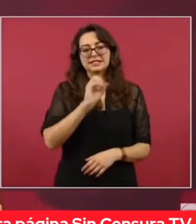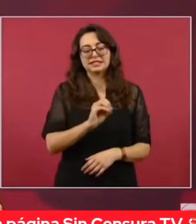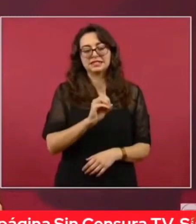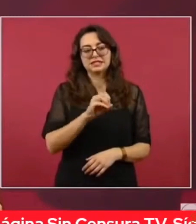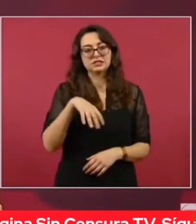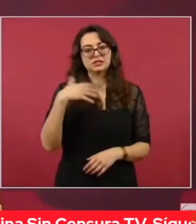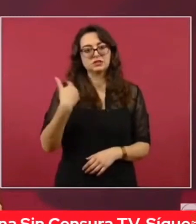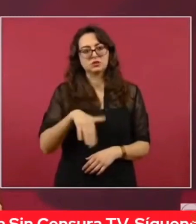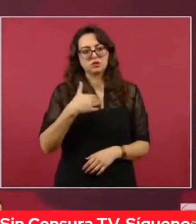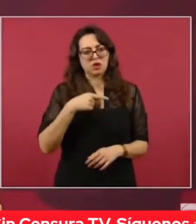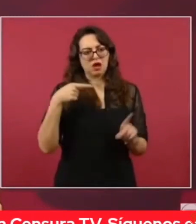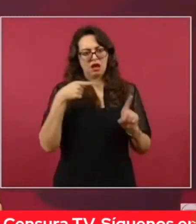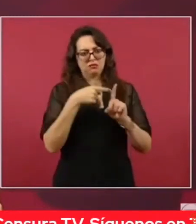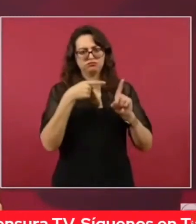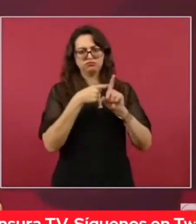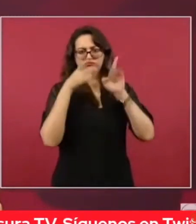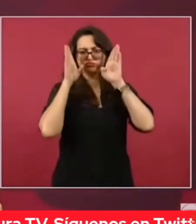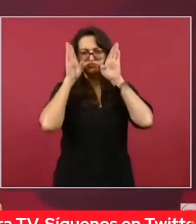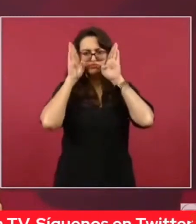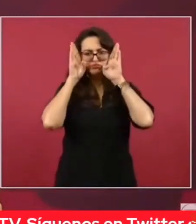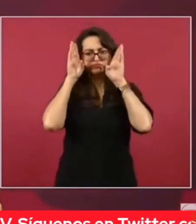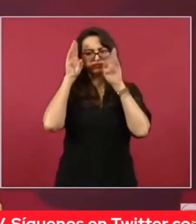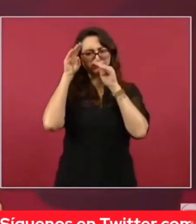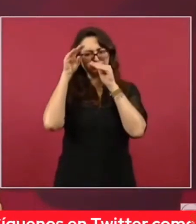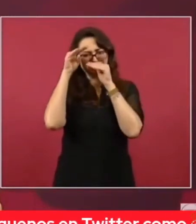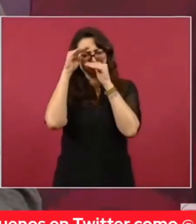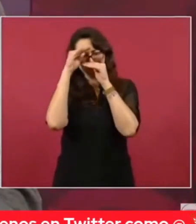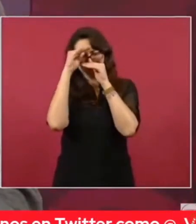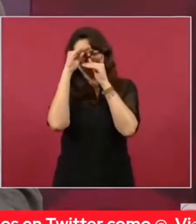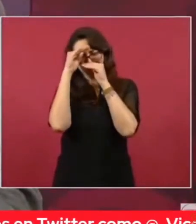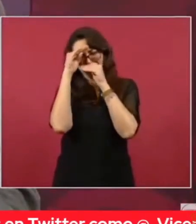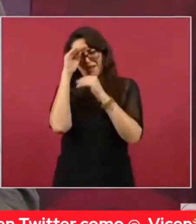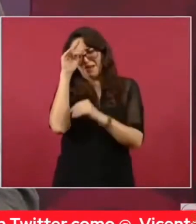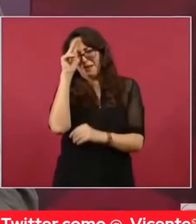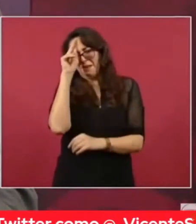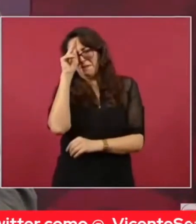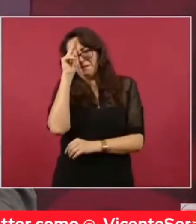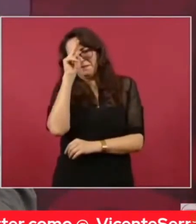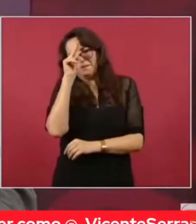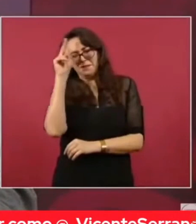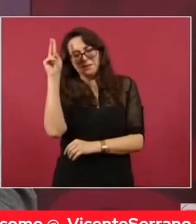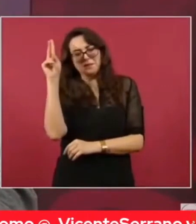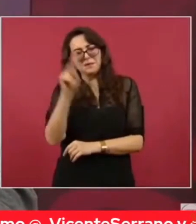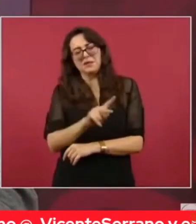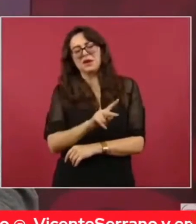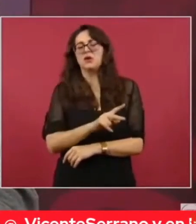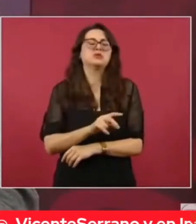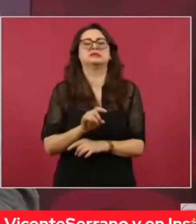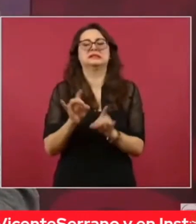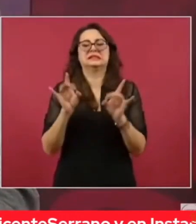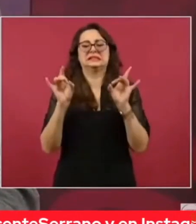racionario, conservador, energúmeno, políticamente hablando,